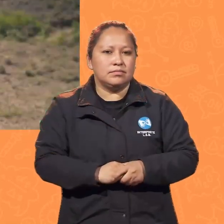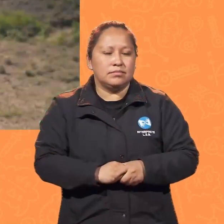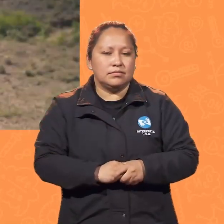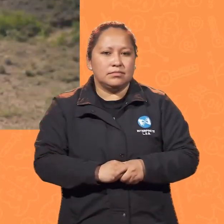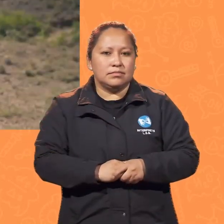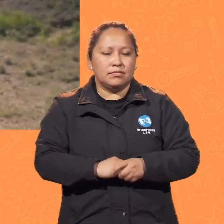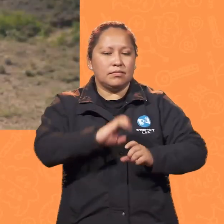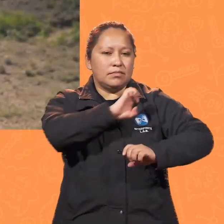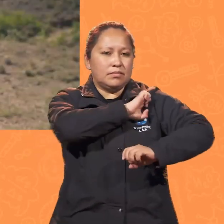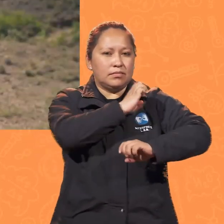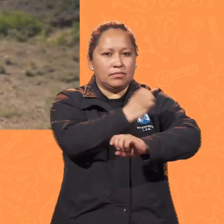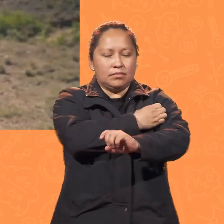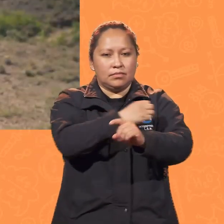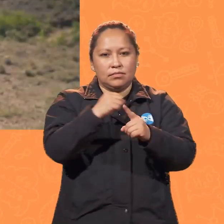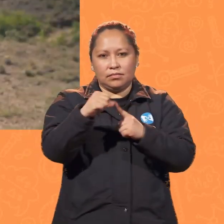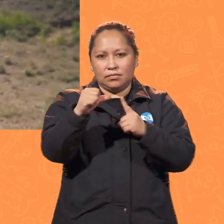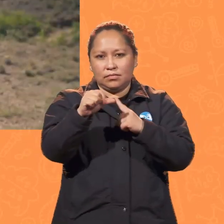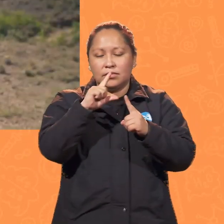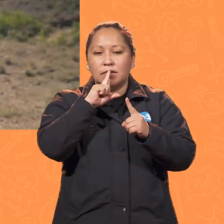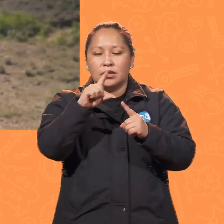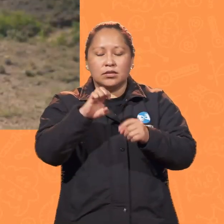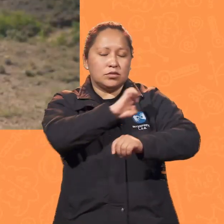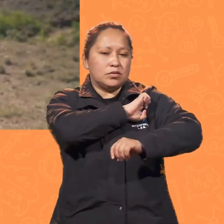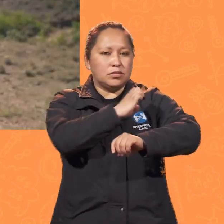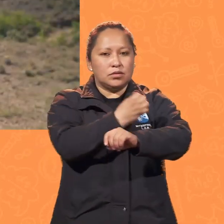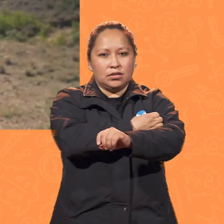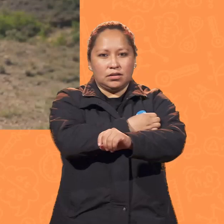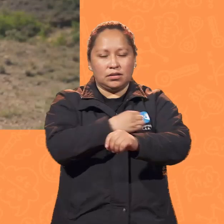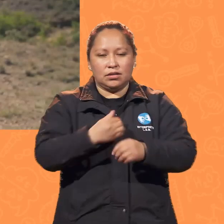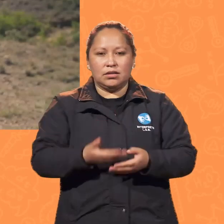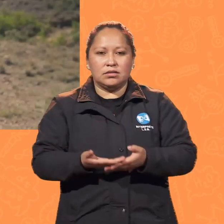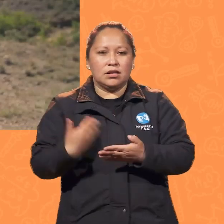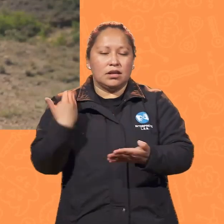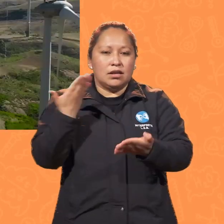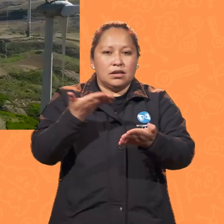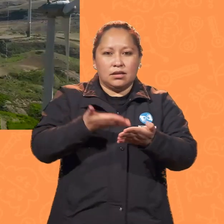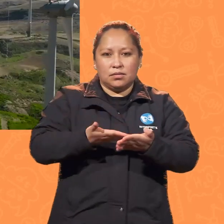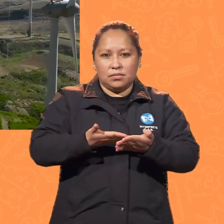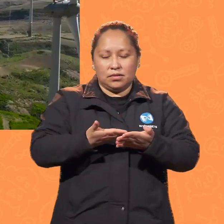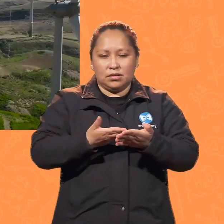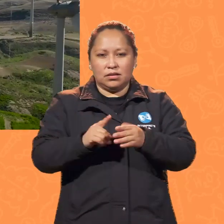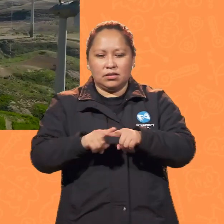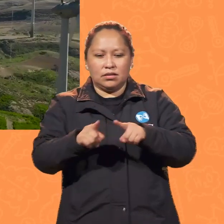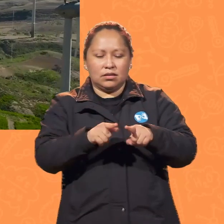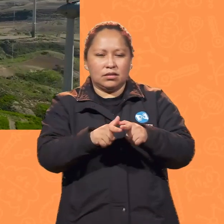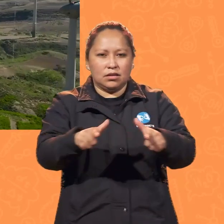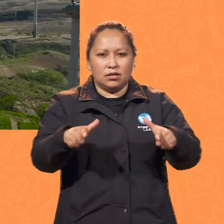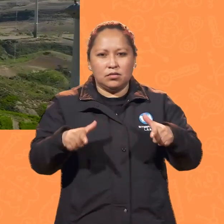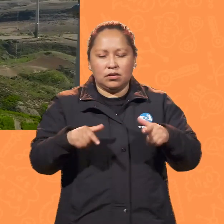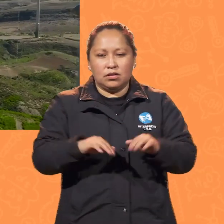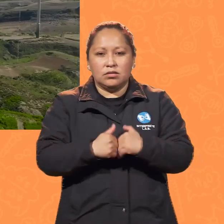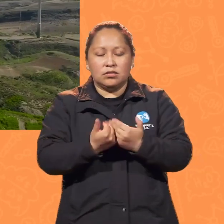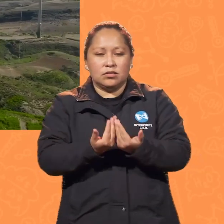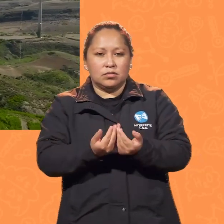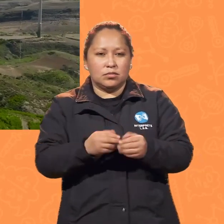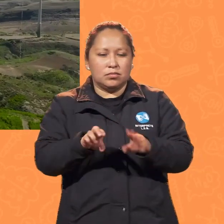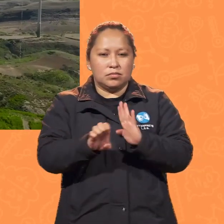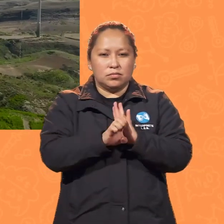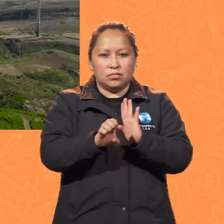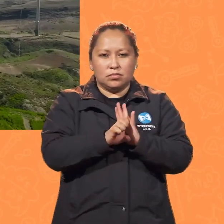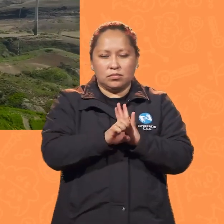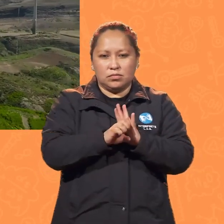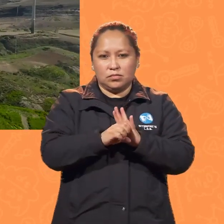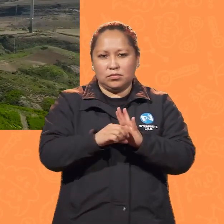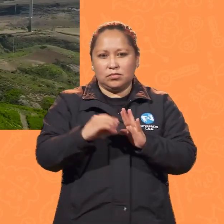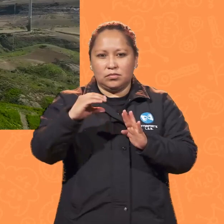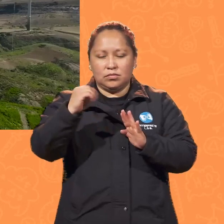Las energías alternativas son energías que provienen de fuentes diferentes a las convencionales, como son el carbón y el petróleo. Es decir, que